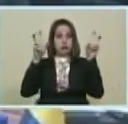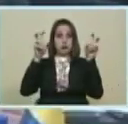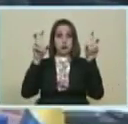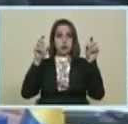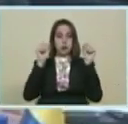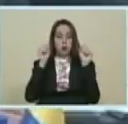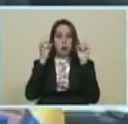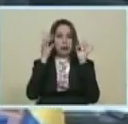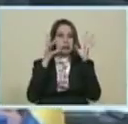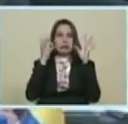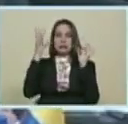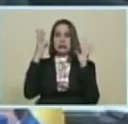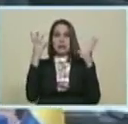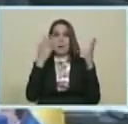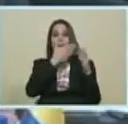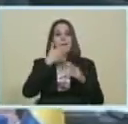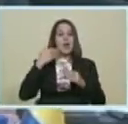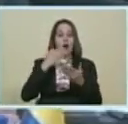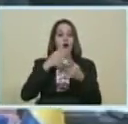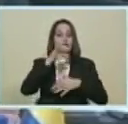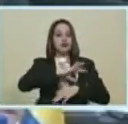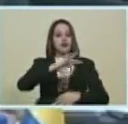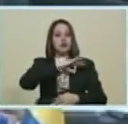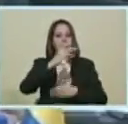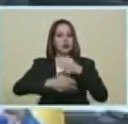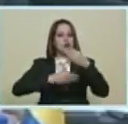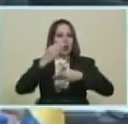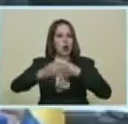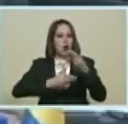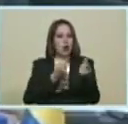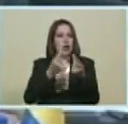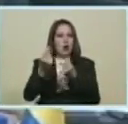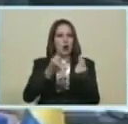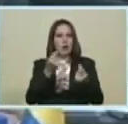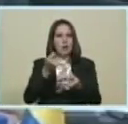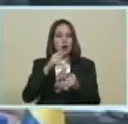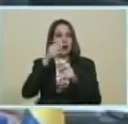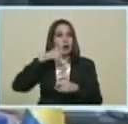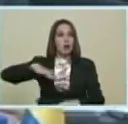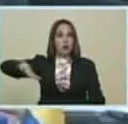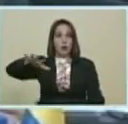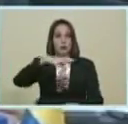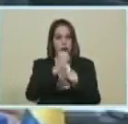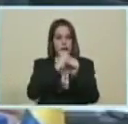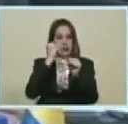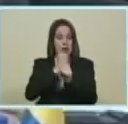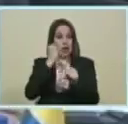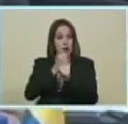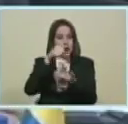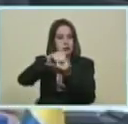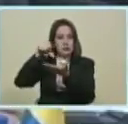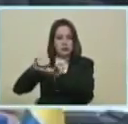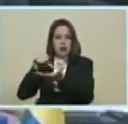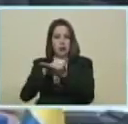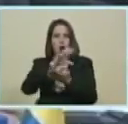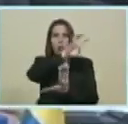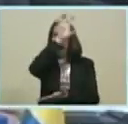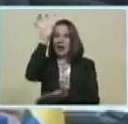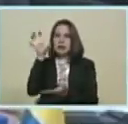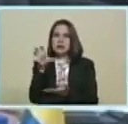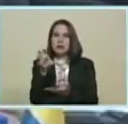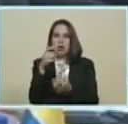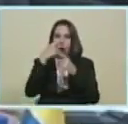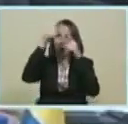A la mejora Del bienestar Socioeconómico De nuestros pueblos Así como el trabajo Del centro De los países No alineados Y